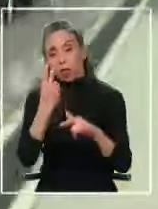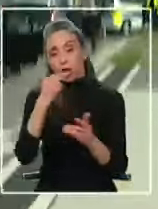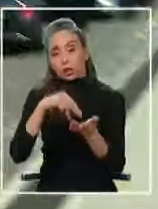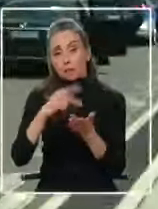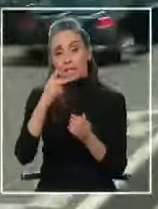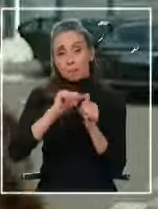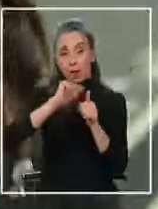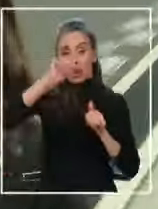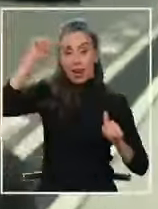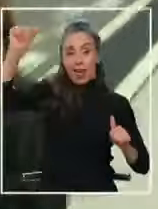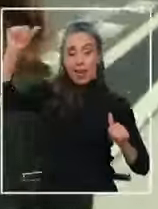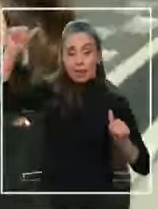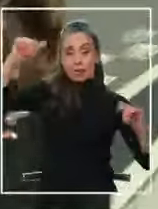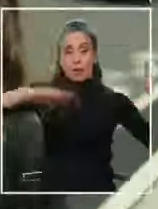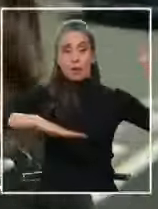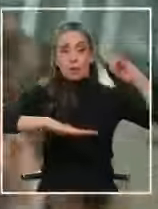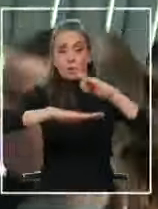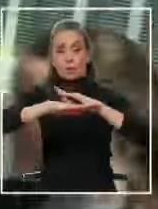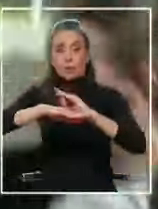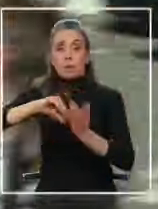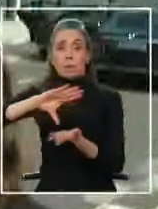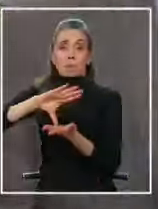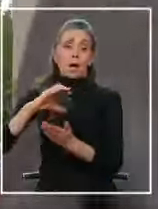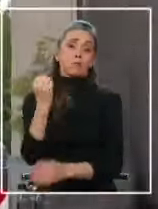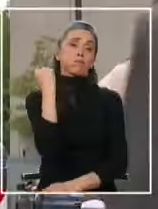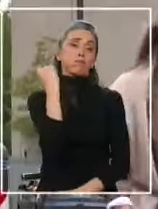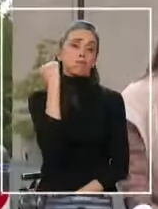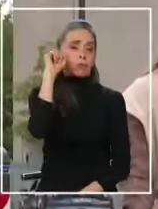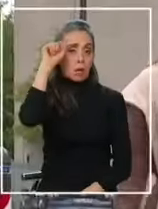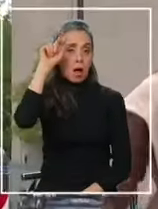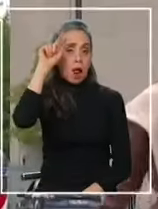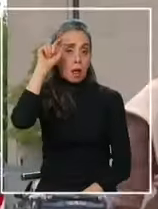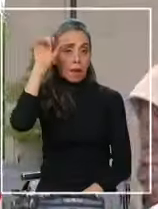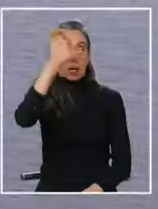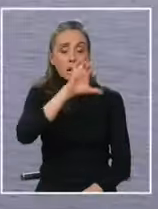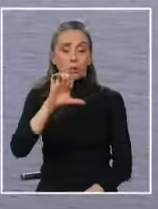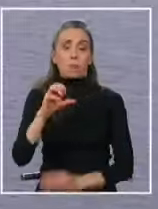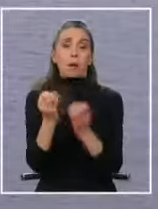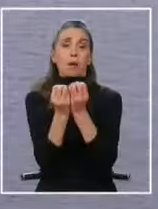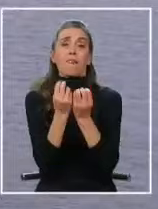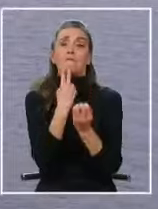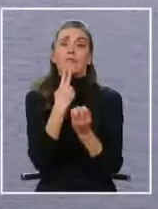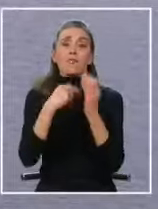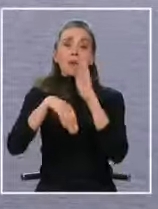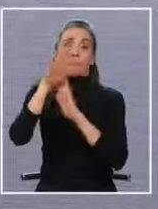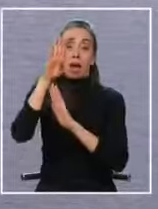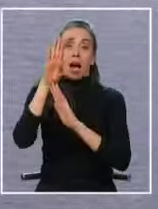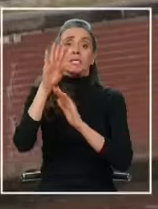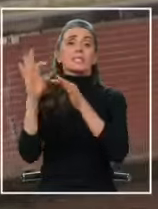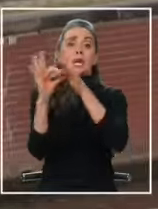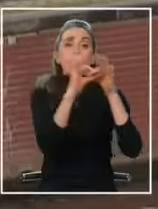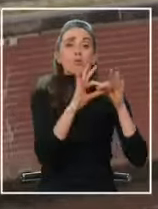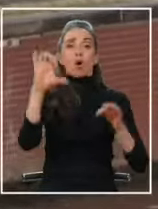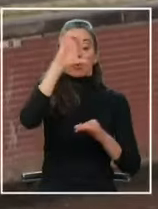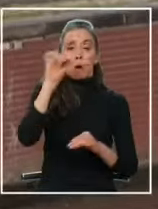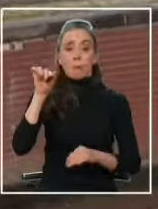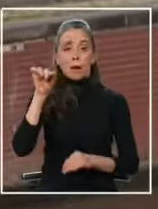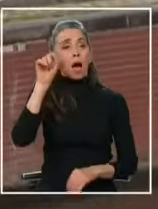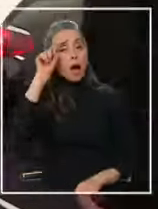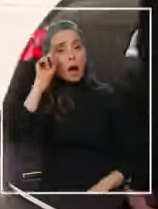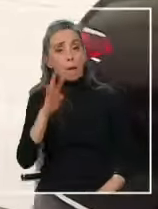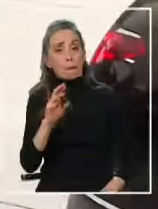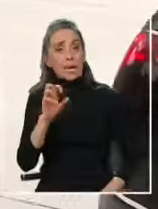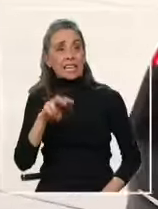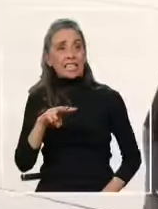distancia para aterrizar en una potencia europea, Alemania, el país más populoso de la Unión Europea. En Berlín, el